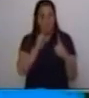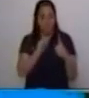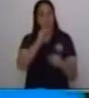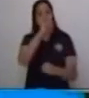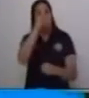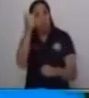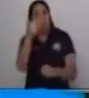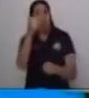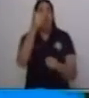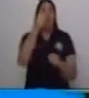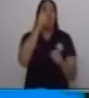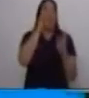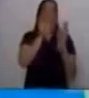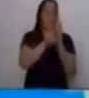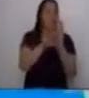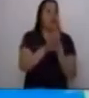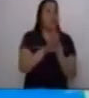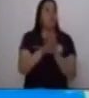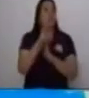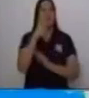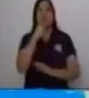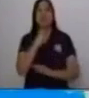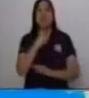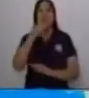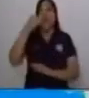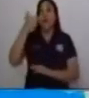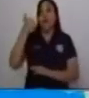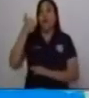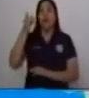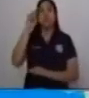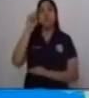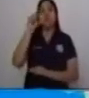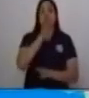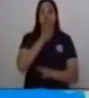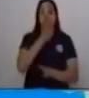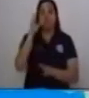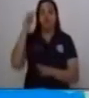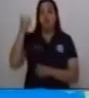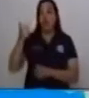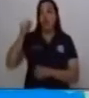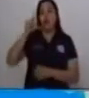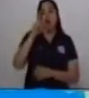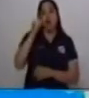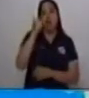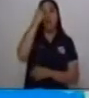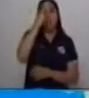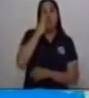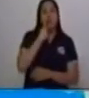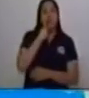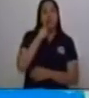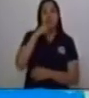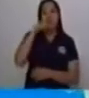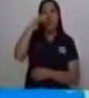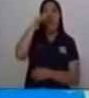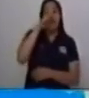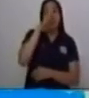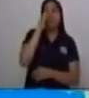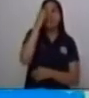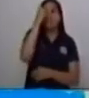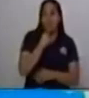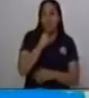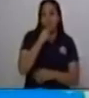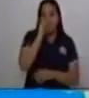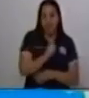A las tres. No tiene sujeto, pero es una expresión con sentido. Y a las unimembres, a las oraciones